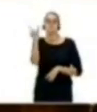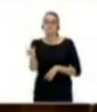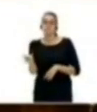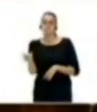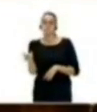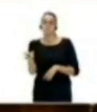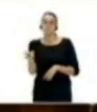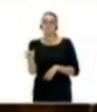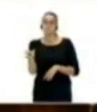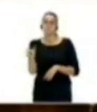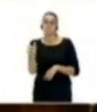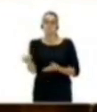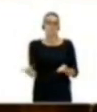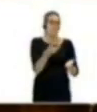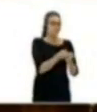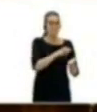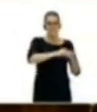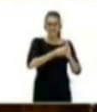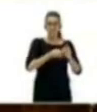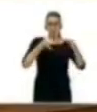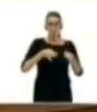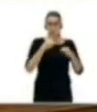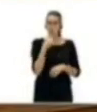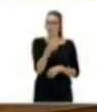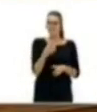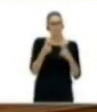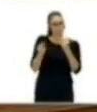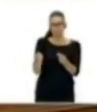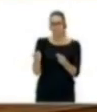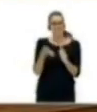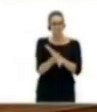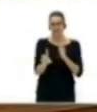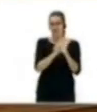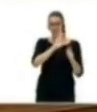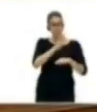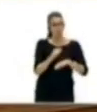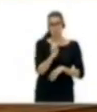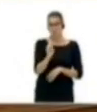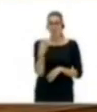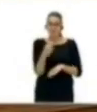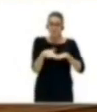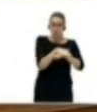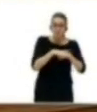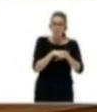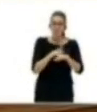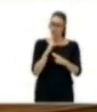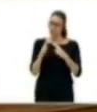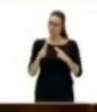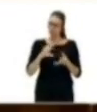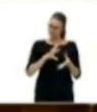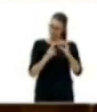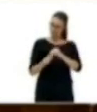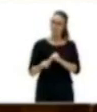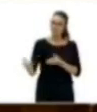el sistema pierde legitimidad. Es obligación de los políticos que gobiernan responder con responsabilidad a las demandas